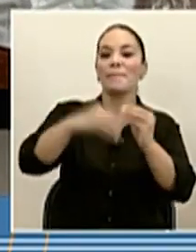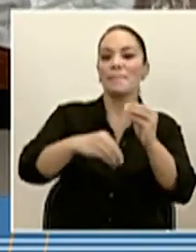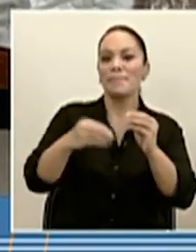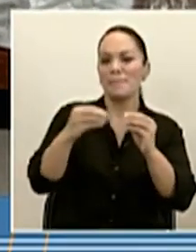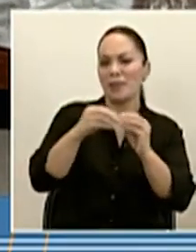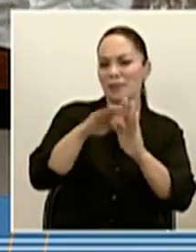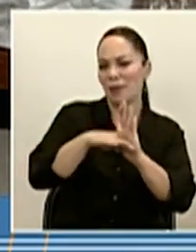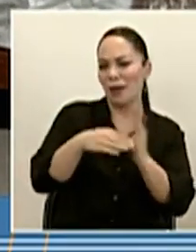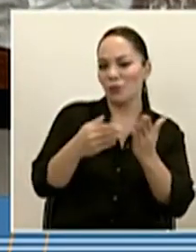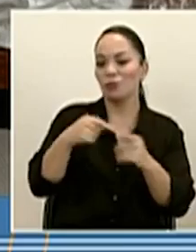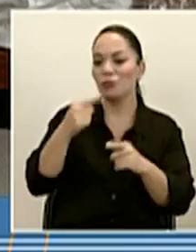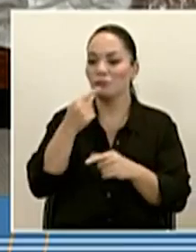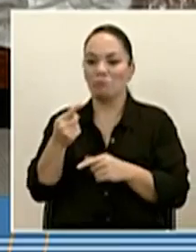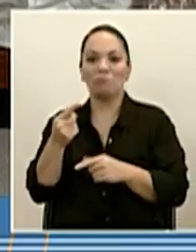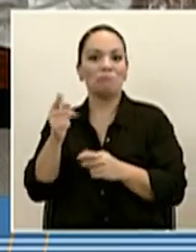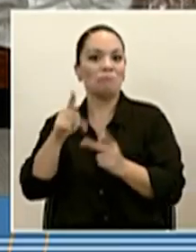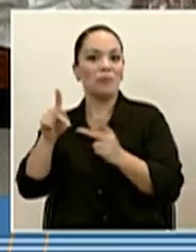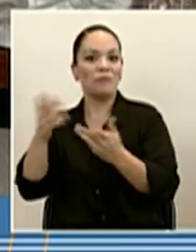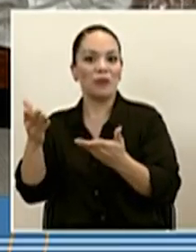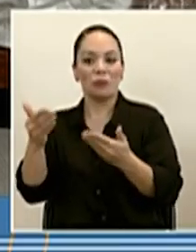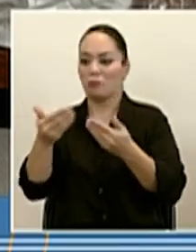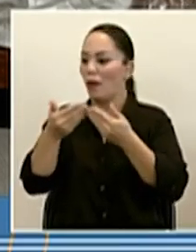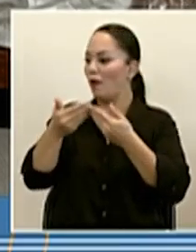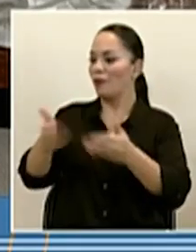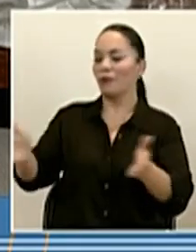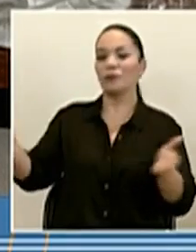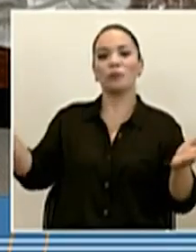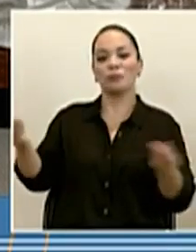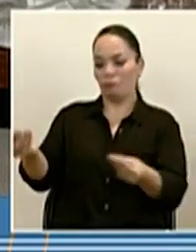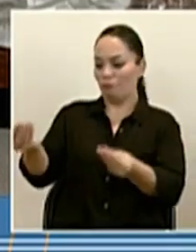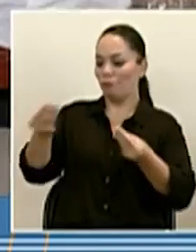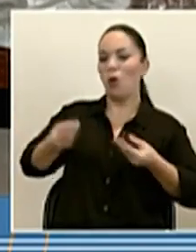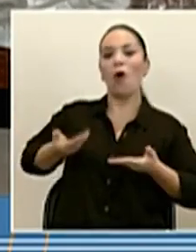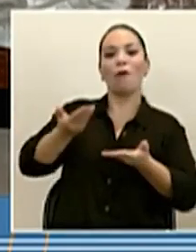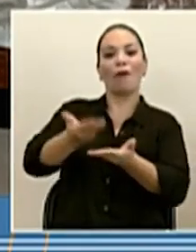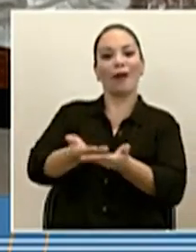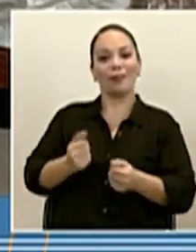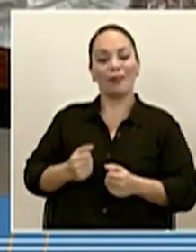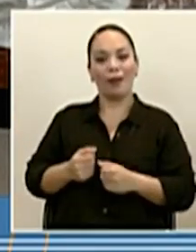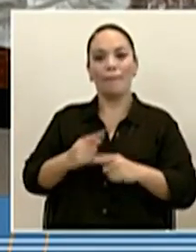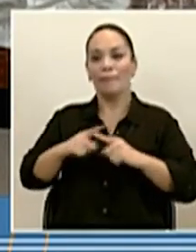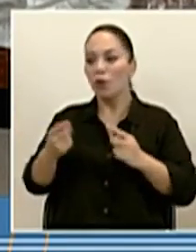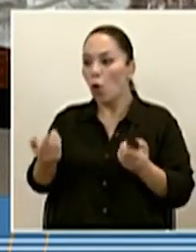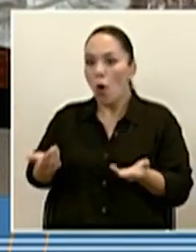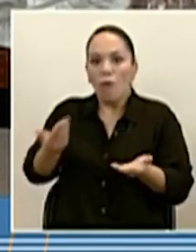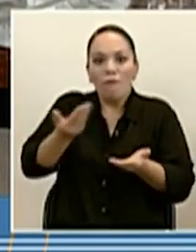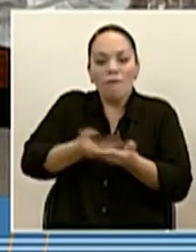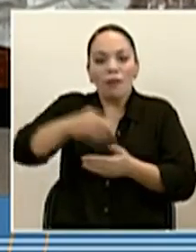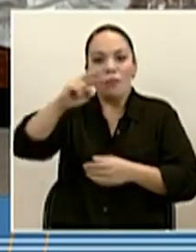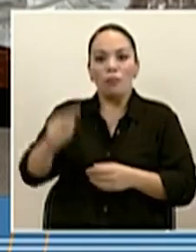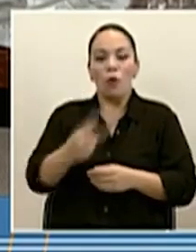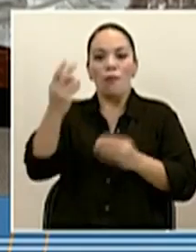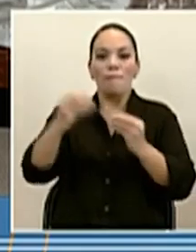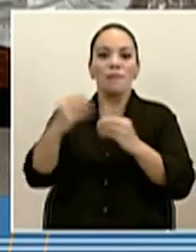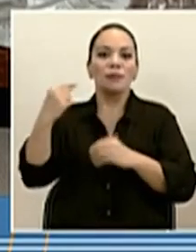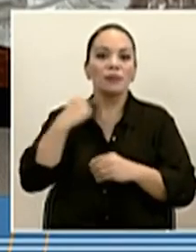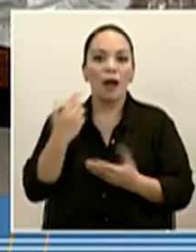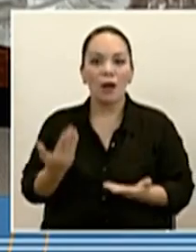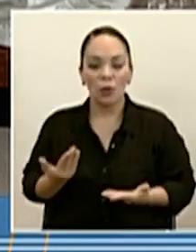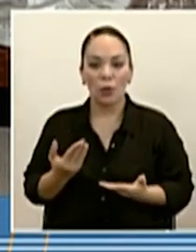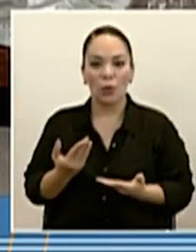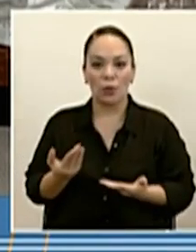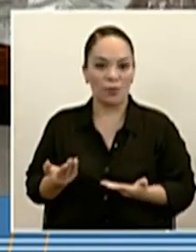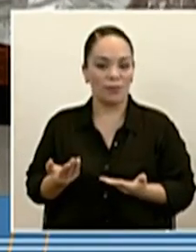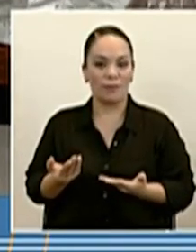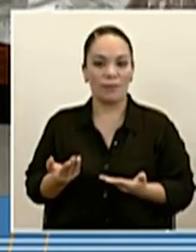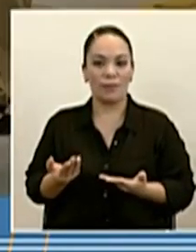dijimos, bueno, perfecto. Abierta las puertas, háganos una oferta. Y ofertaron el doble de lo que pagamos por ese traslado.